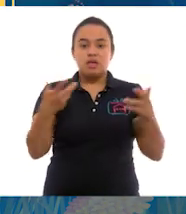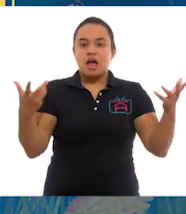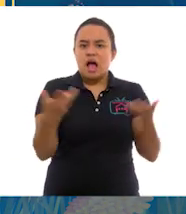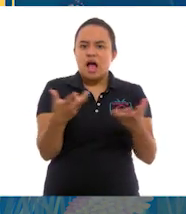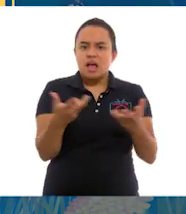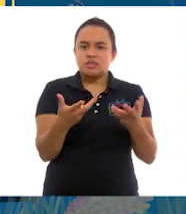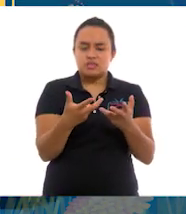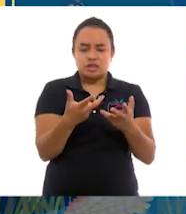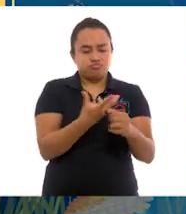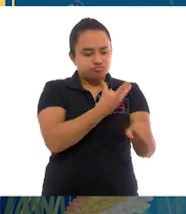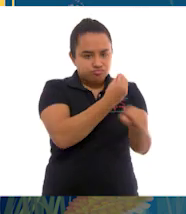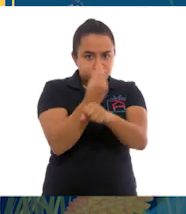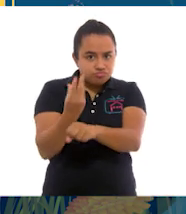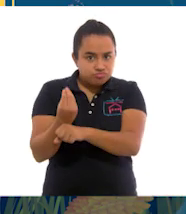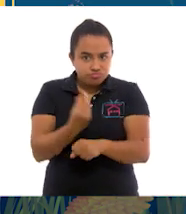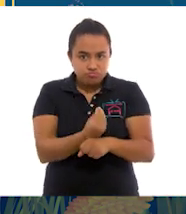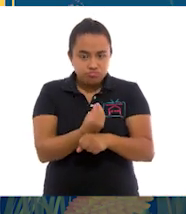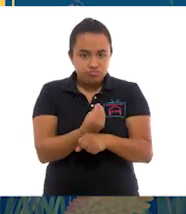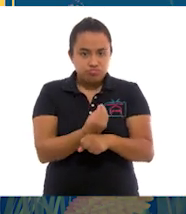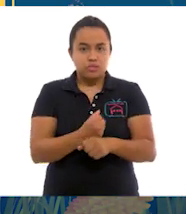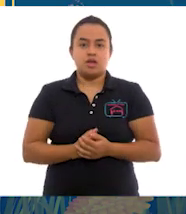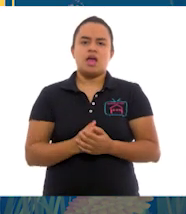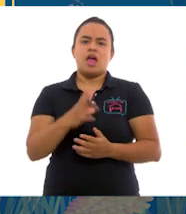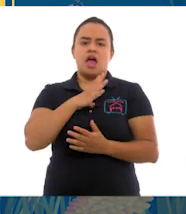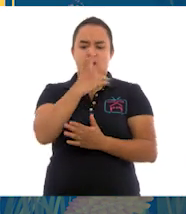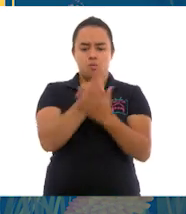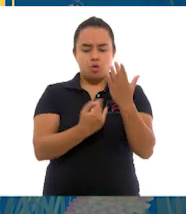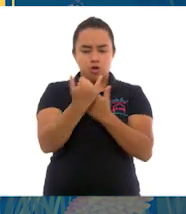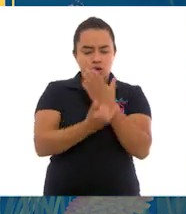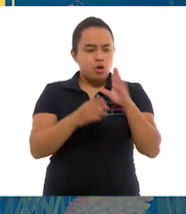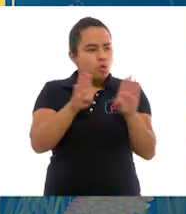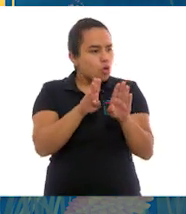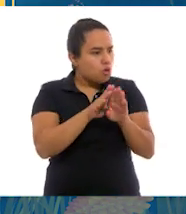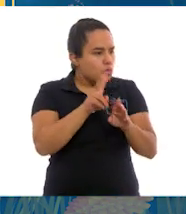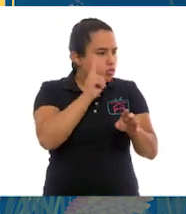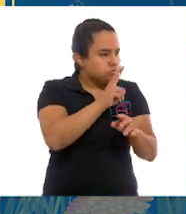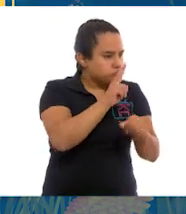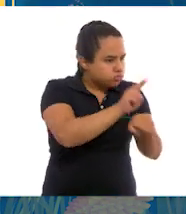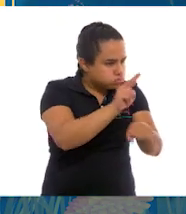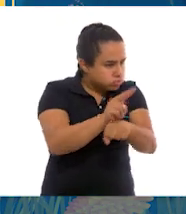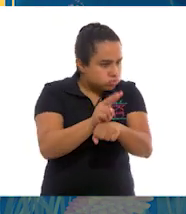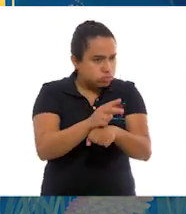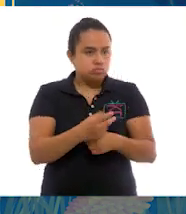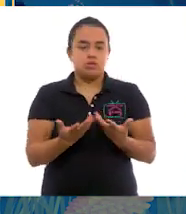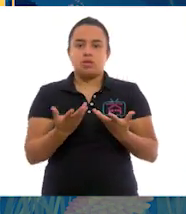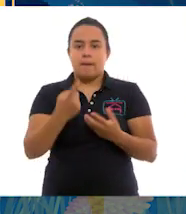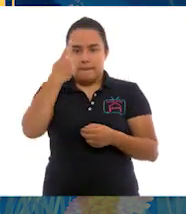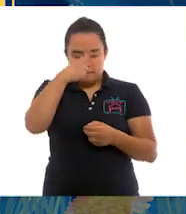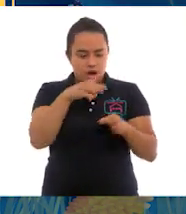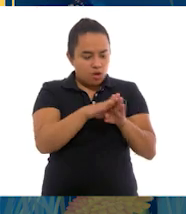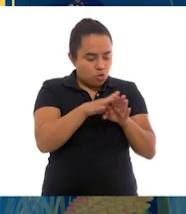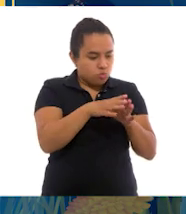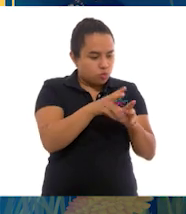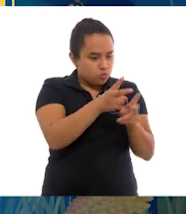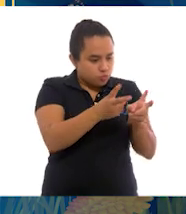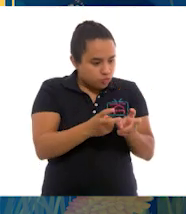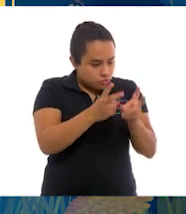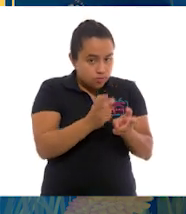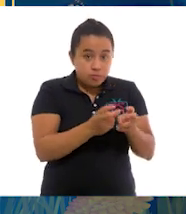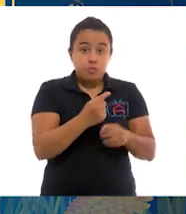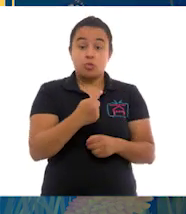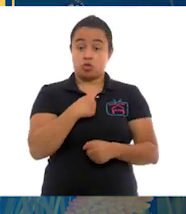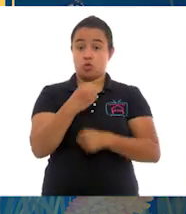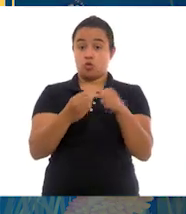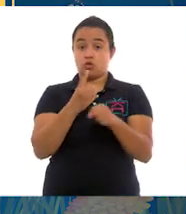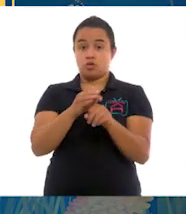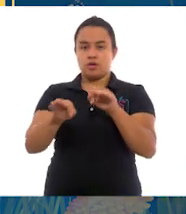a cabo procesos de restauración. Se hacen proyectos de monitoreo, se hacen proyectos productivos. He tenido la oportunidad de trabajar con las comunidades